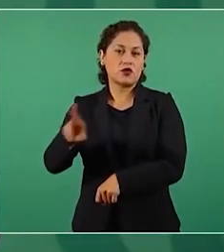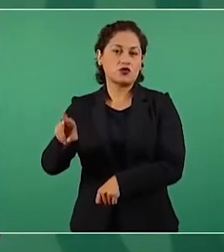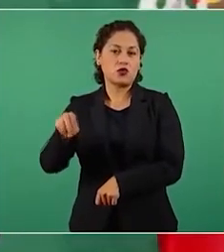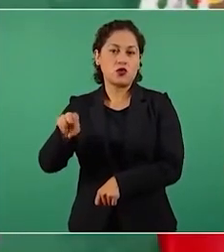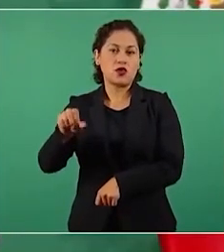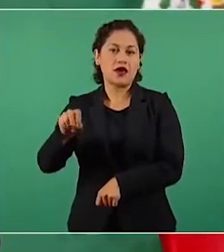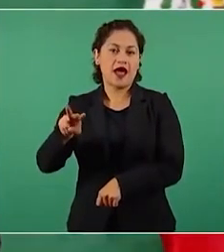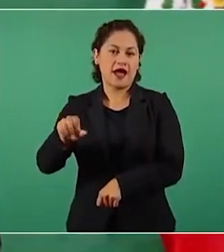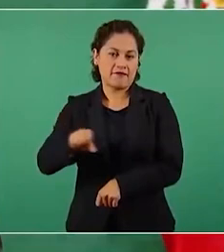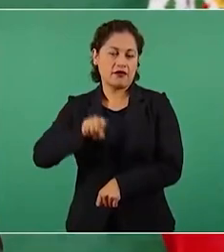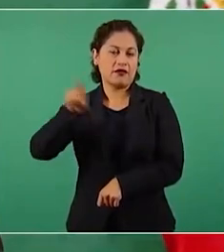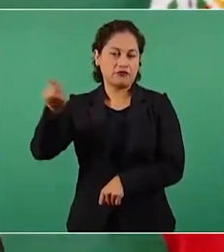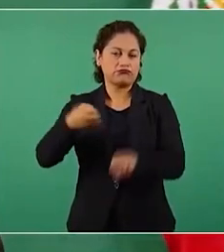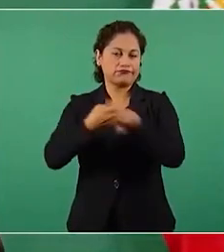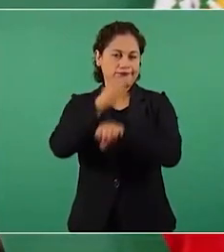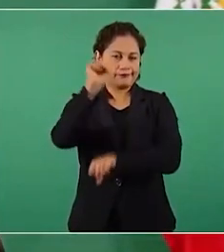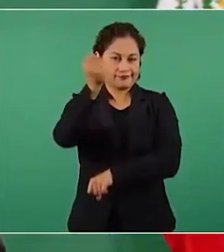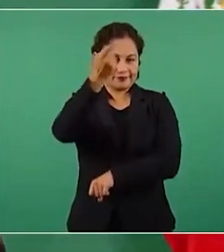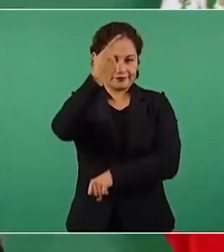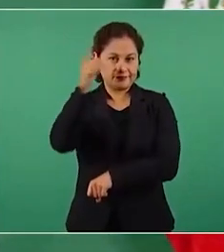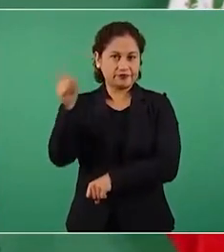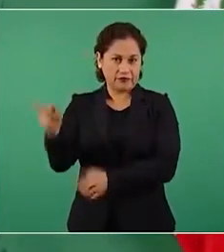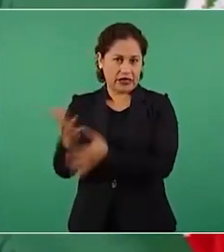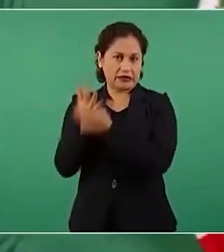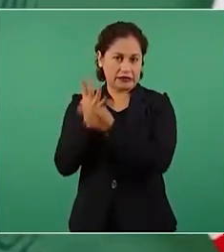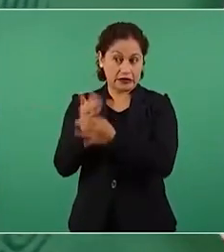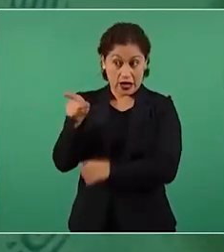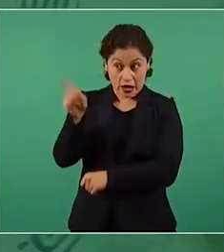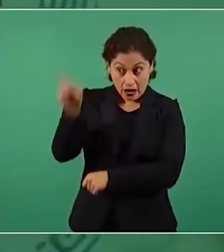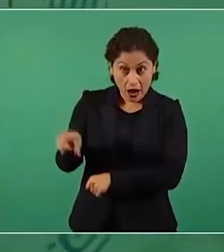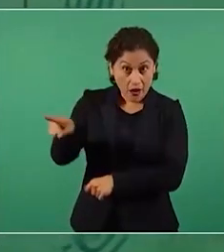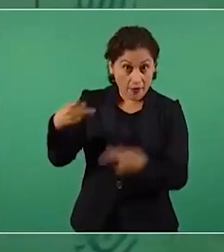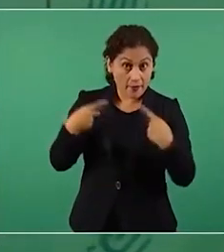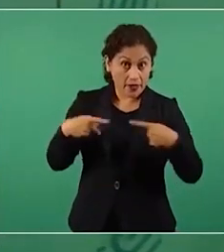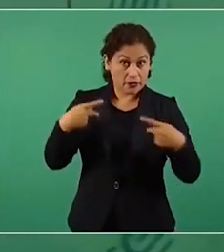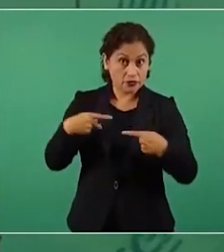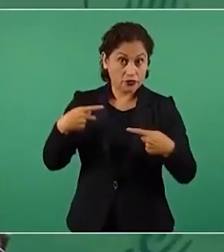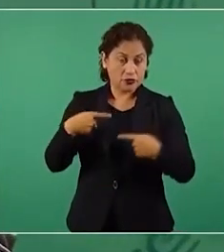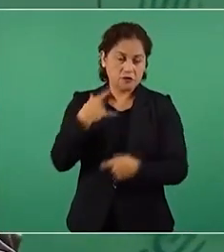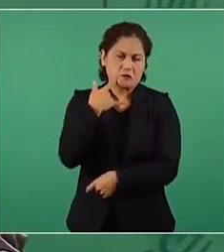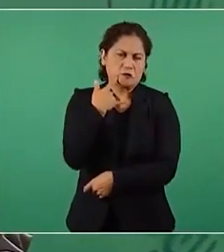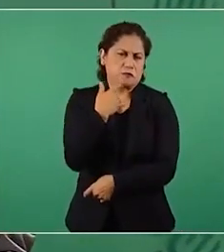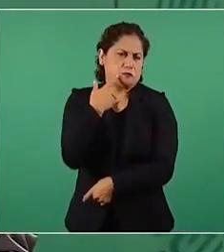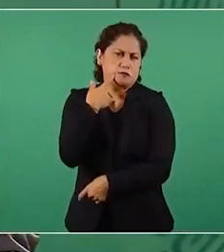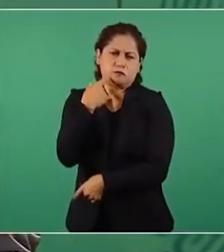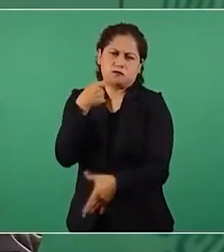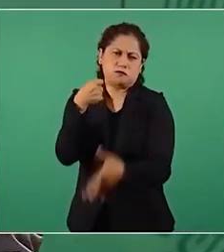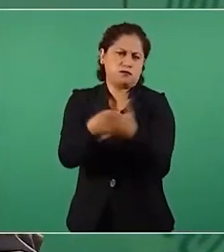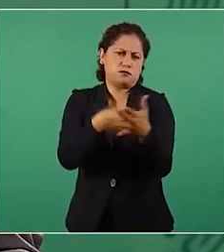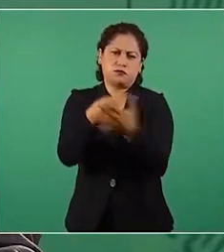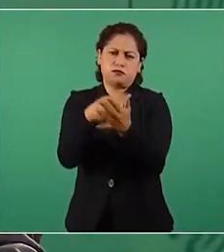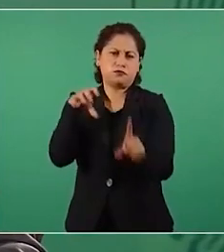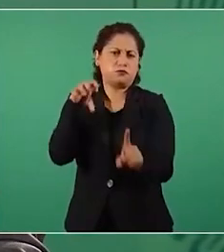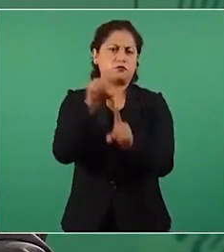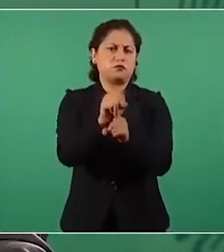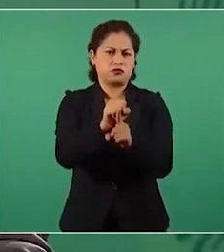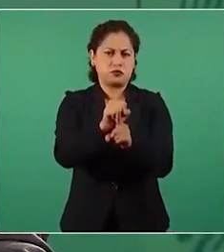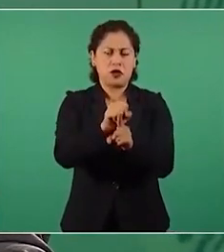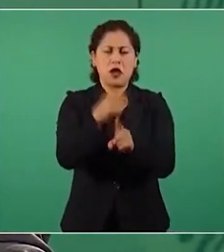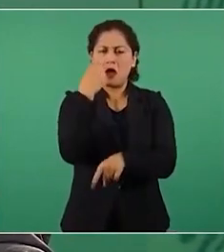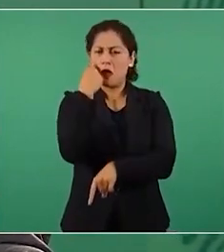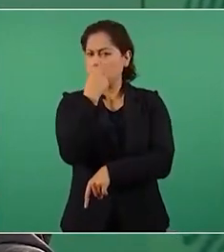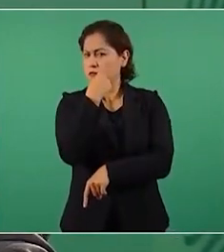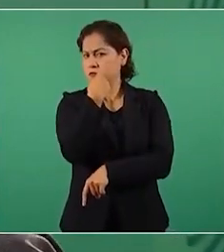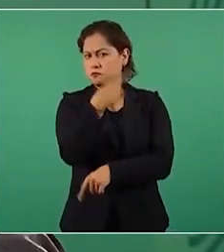en San Luis Potosí un luchador por la democracia. Estaba de candidato